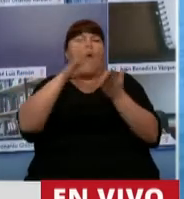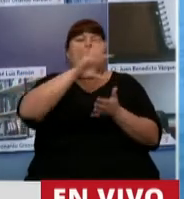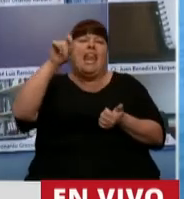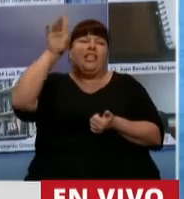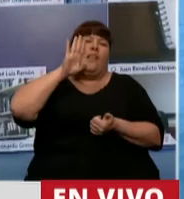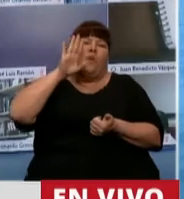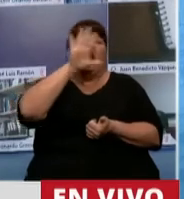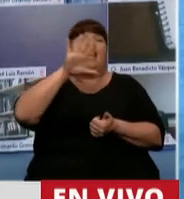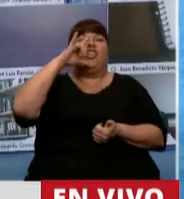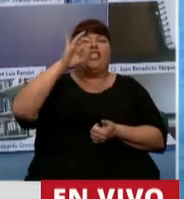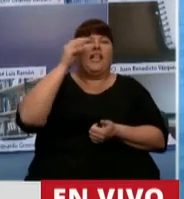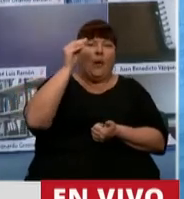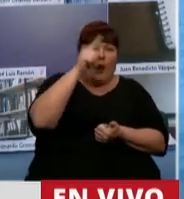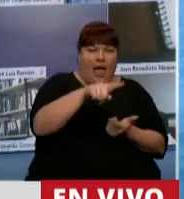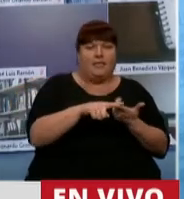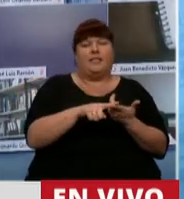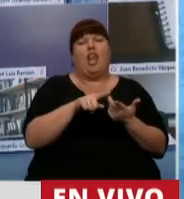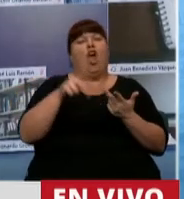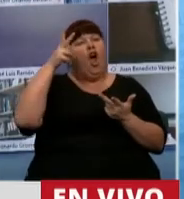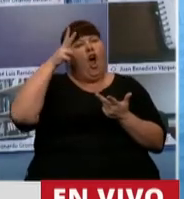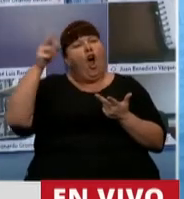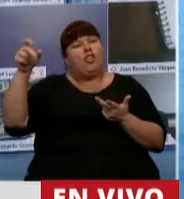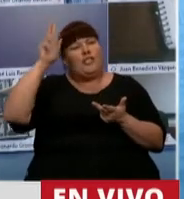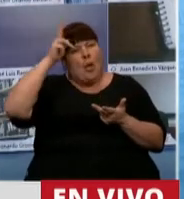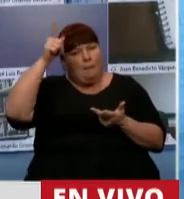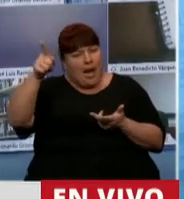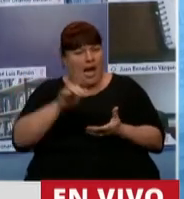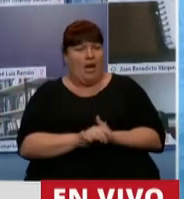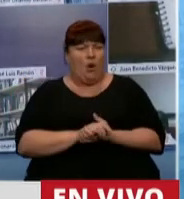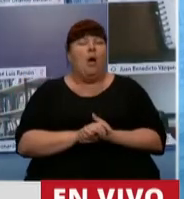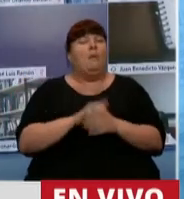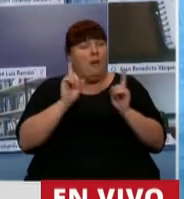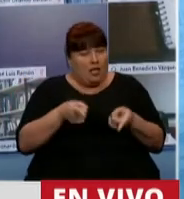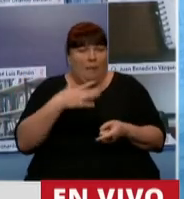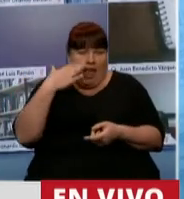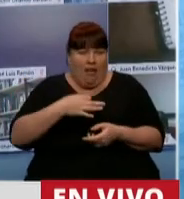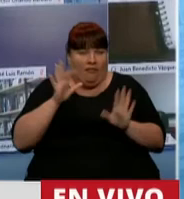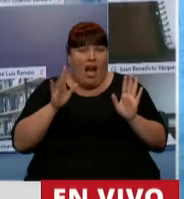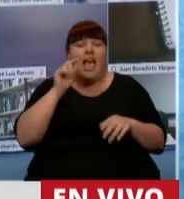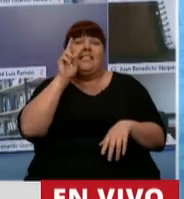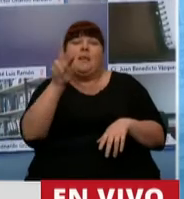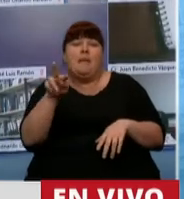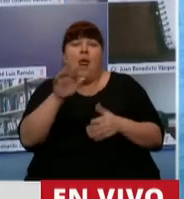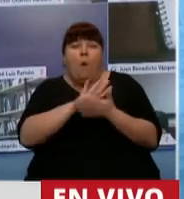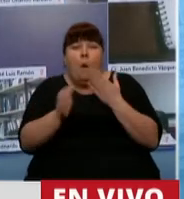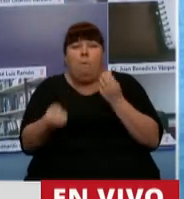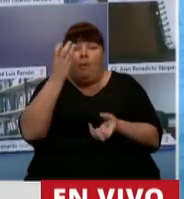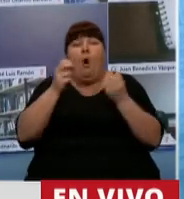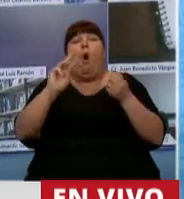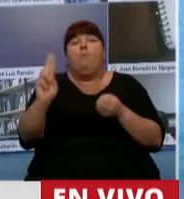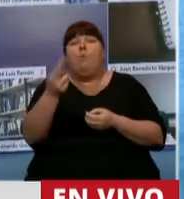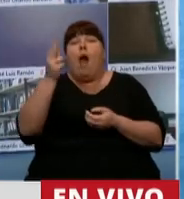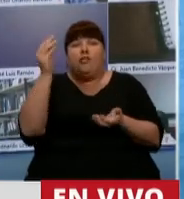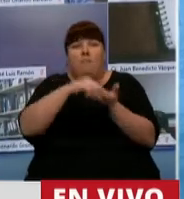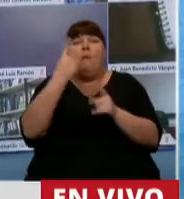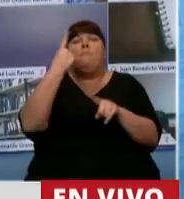Unidos, 570 de Brasil, 800 de Perú, no es menos cierto que cuando vemos los casos nuevos o las muertes